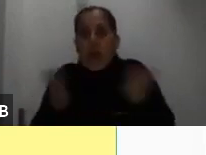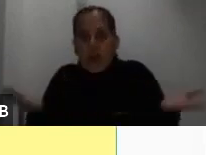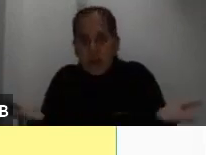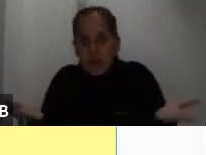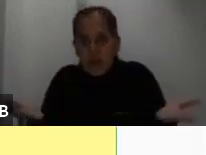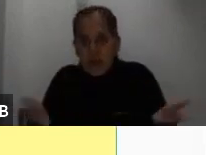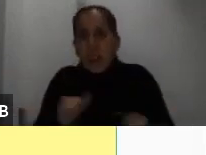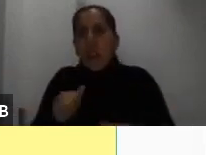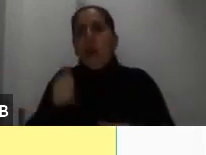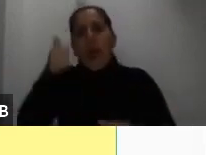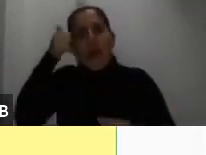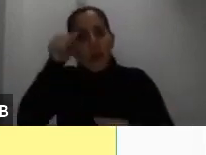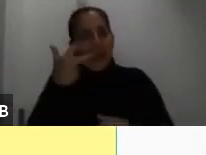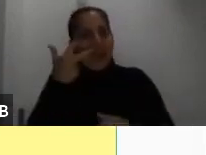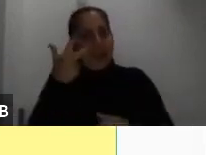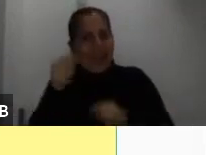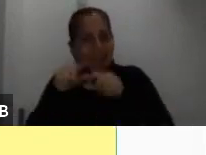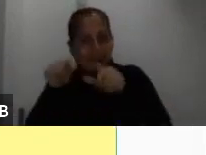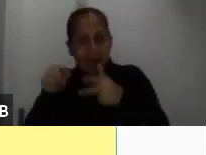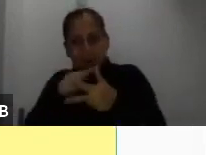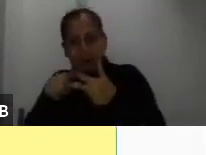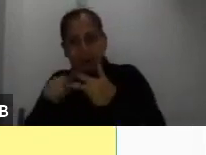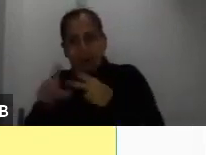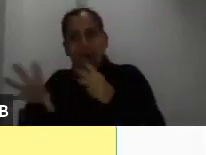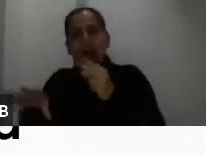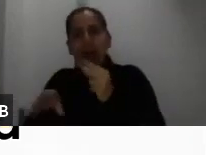los tres botones de agregar, borrar, cambiar.